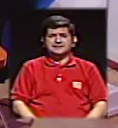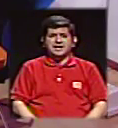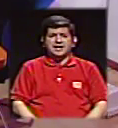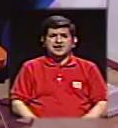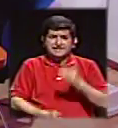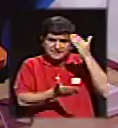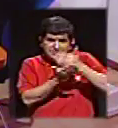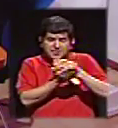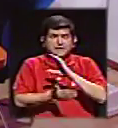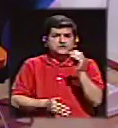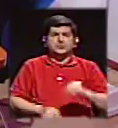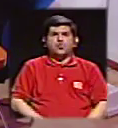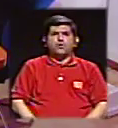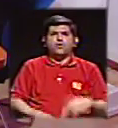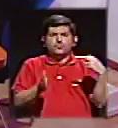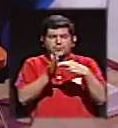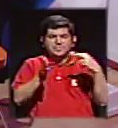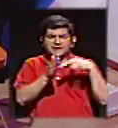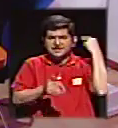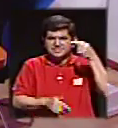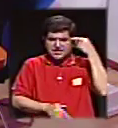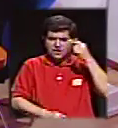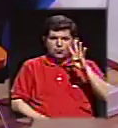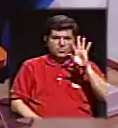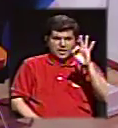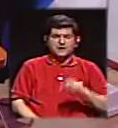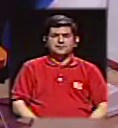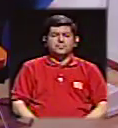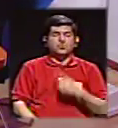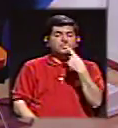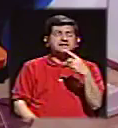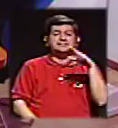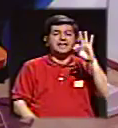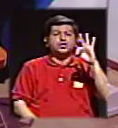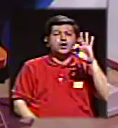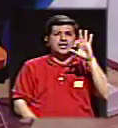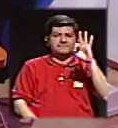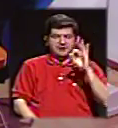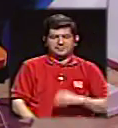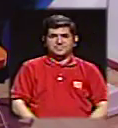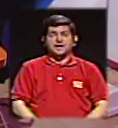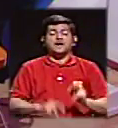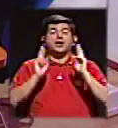gobierno del 49? Pregunta Tony Felipe. Gracias, Tony, por consultarnos eso.